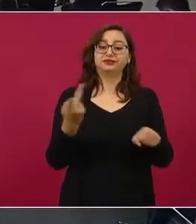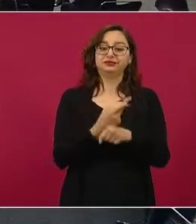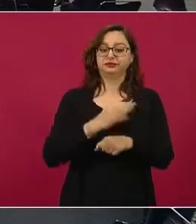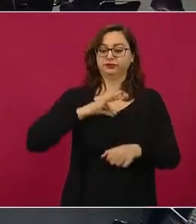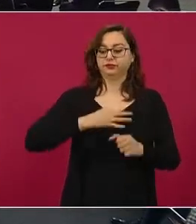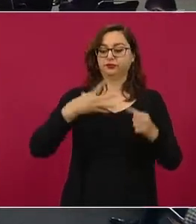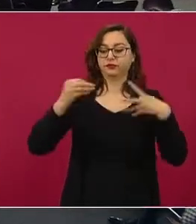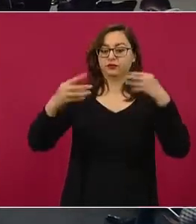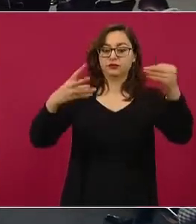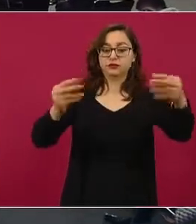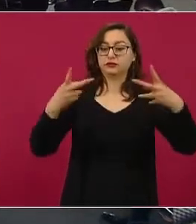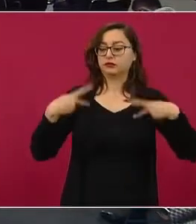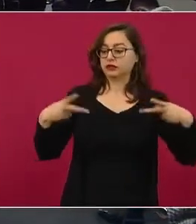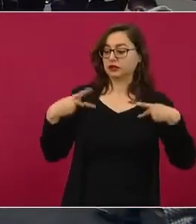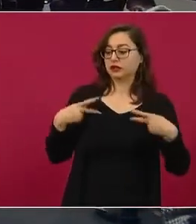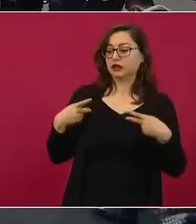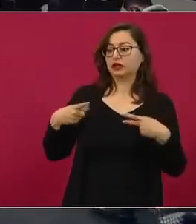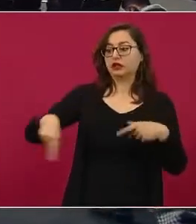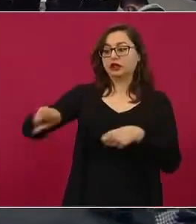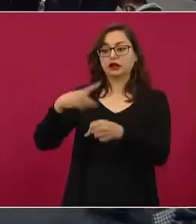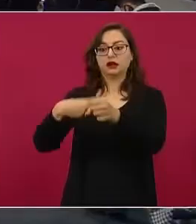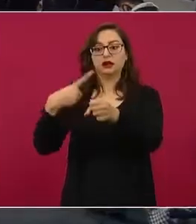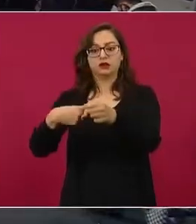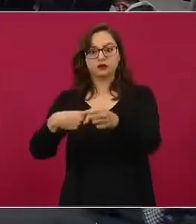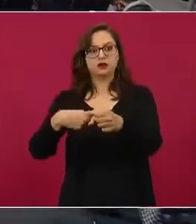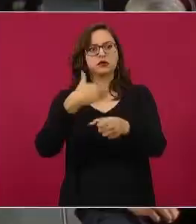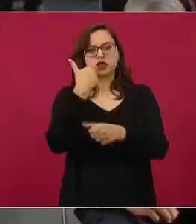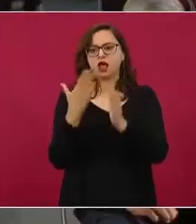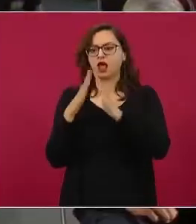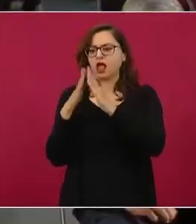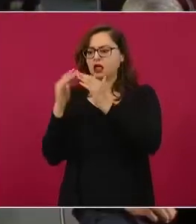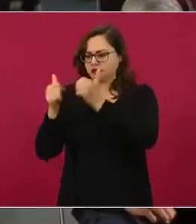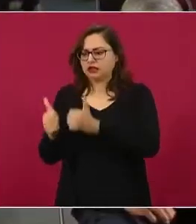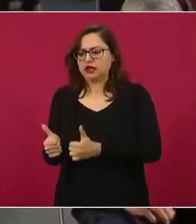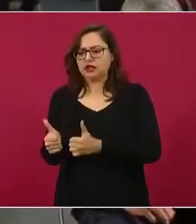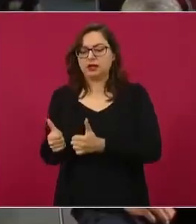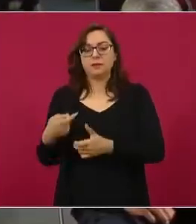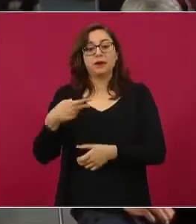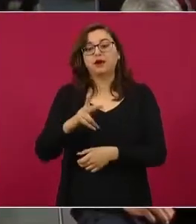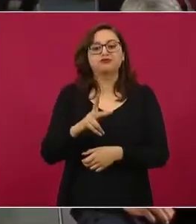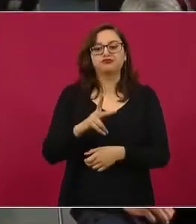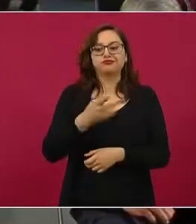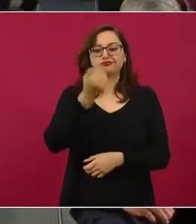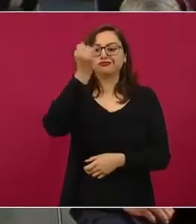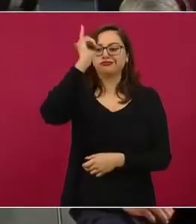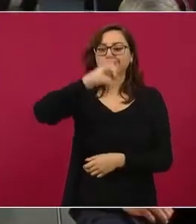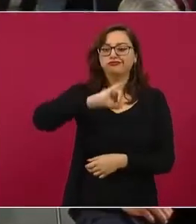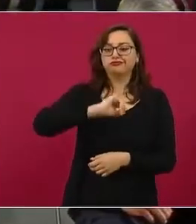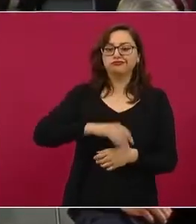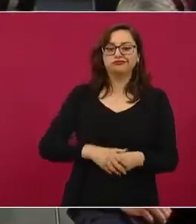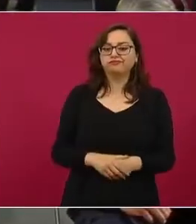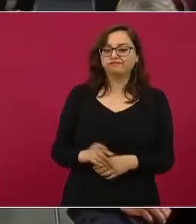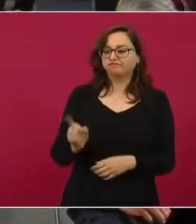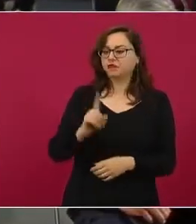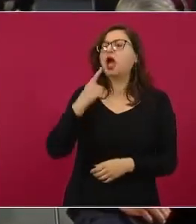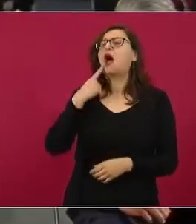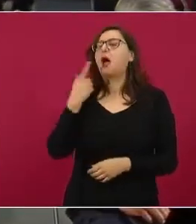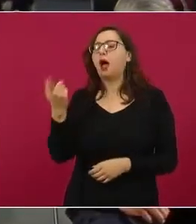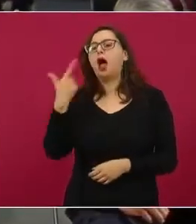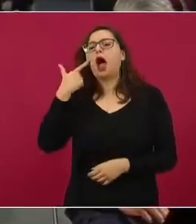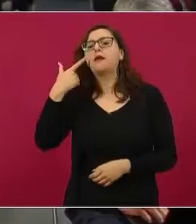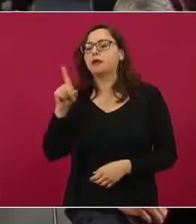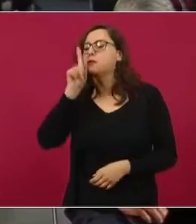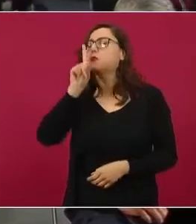se quieren aislar, quieren resguardarse para no contagiar a otras personas, pero les es muy difícil, ya sea porque los patrones les piden una prueba COVID